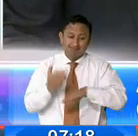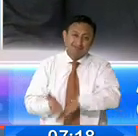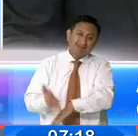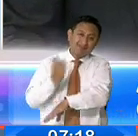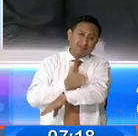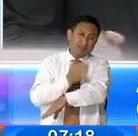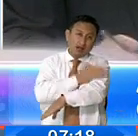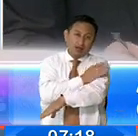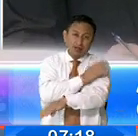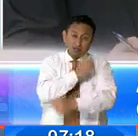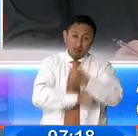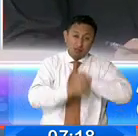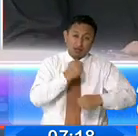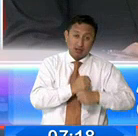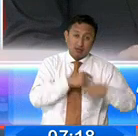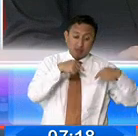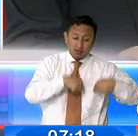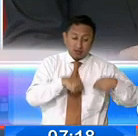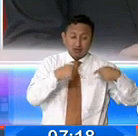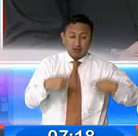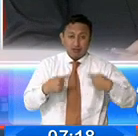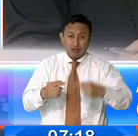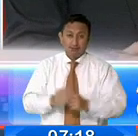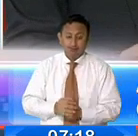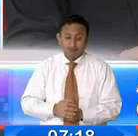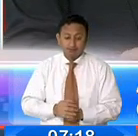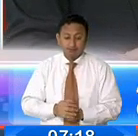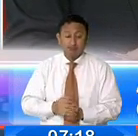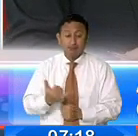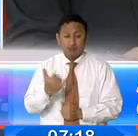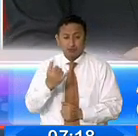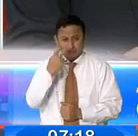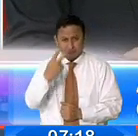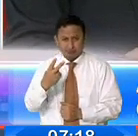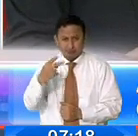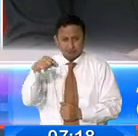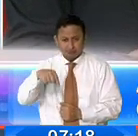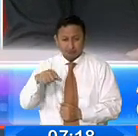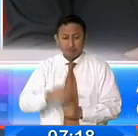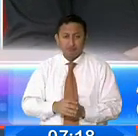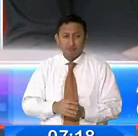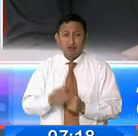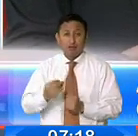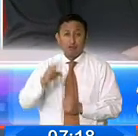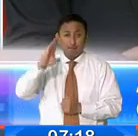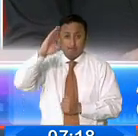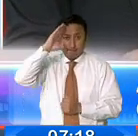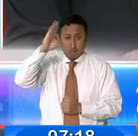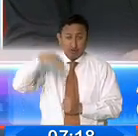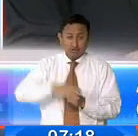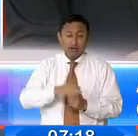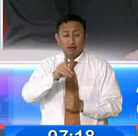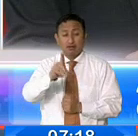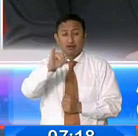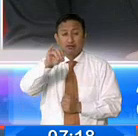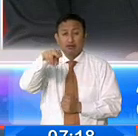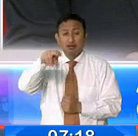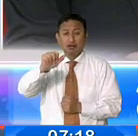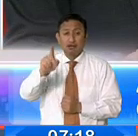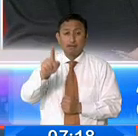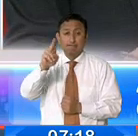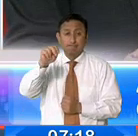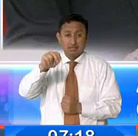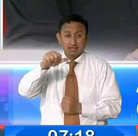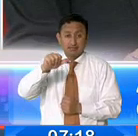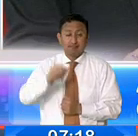ya en mucho tiempo el resultado que hemos visto con el despliegue policial, DINAPEN, ANT, de